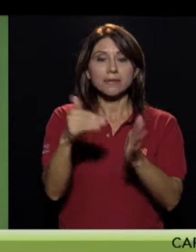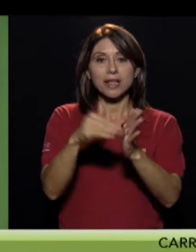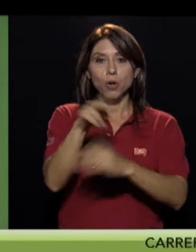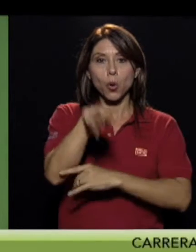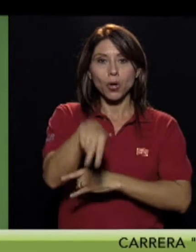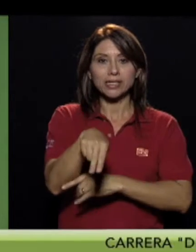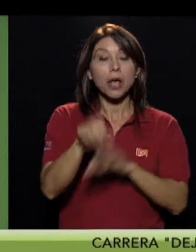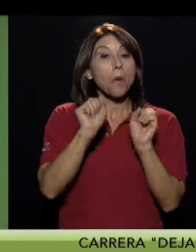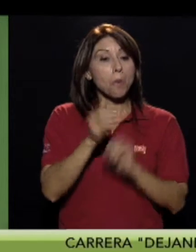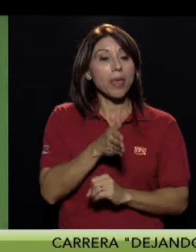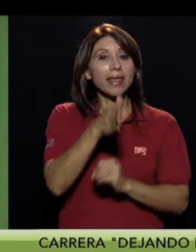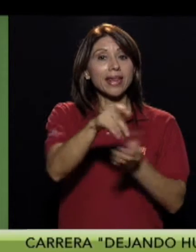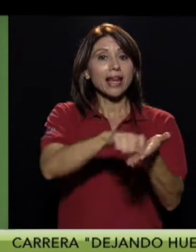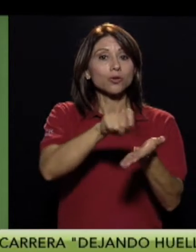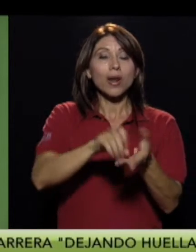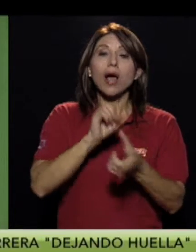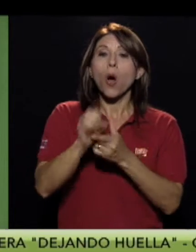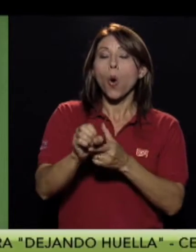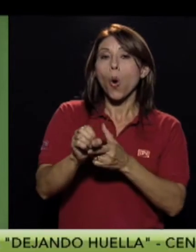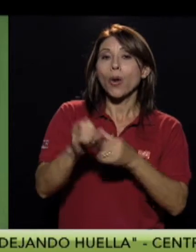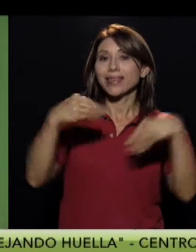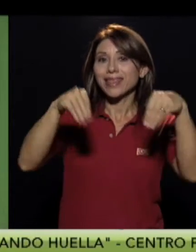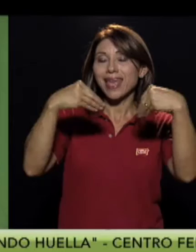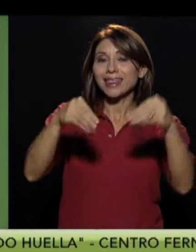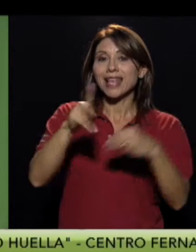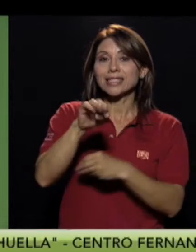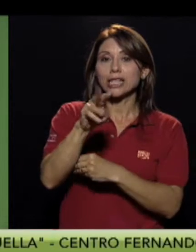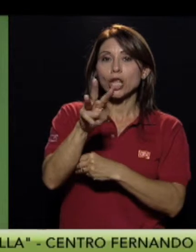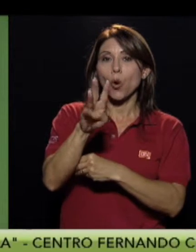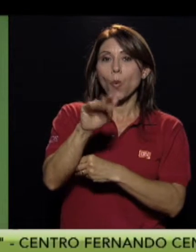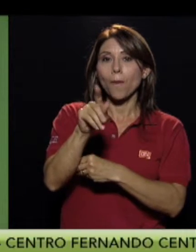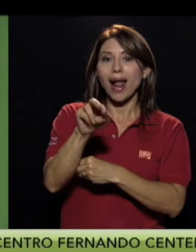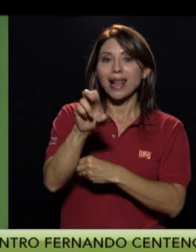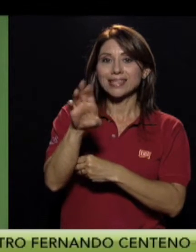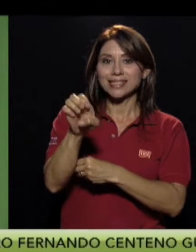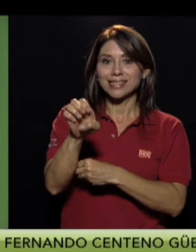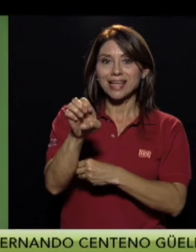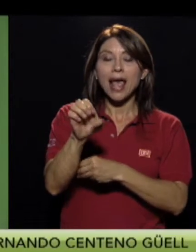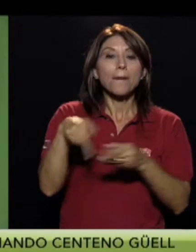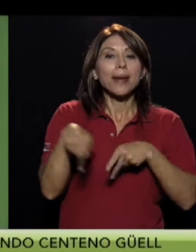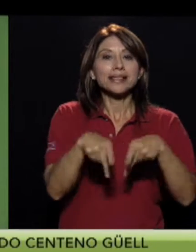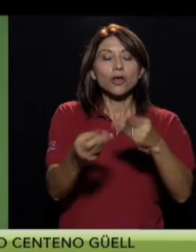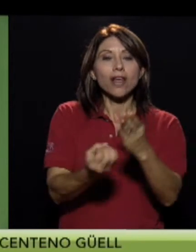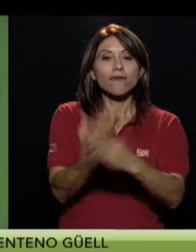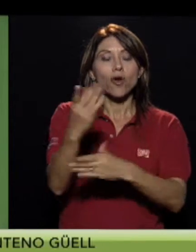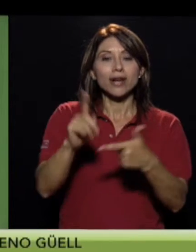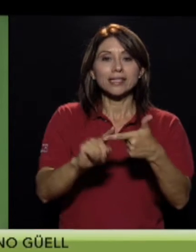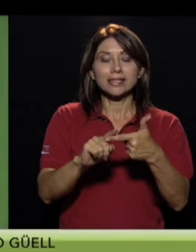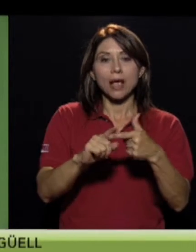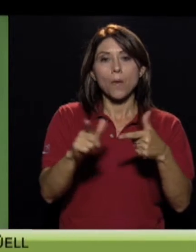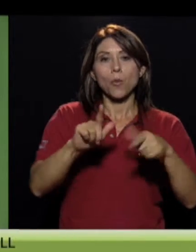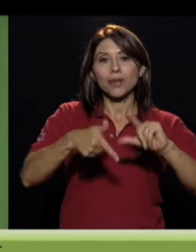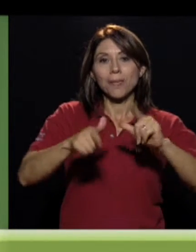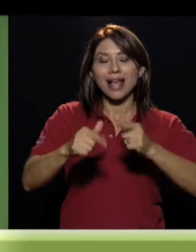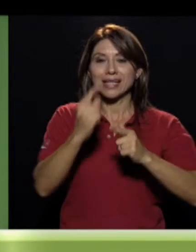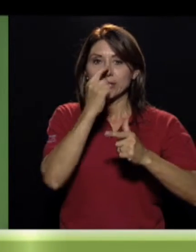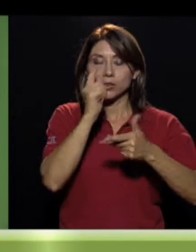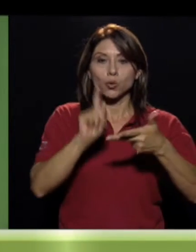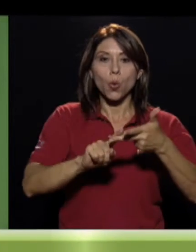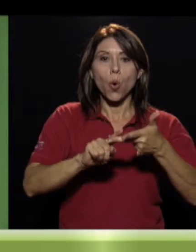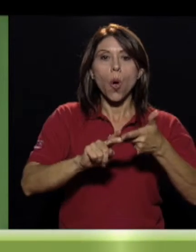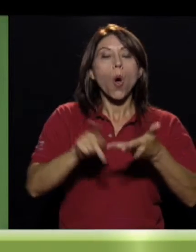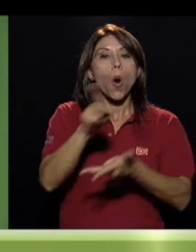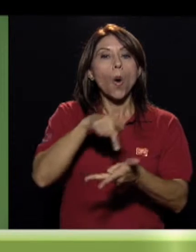colones y usted puede pagar la suya en la misma escuela o en las tiendas New Balance de Paseo de las Flores, Multiplaza Escazú o Plaza Lincoln.